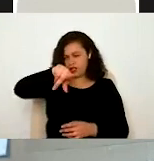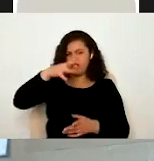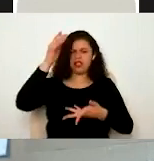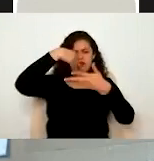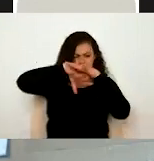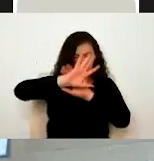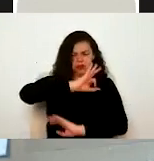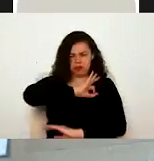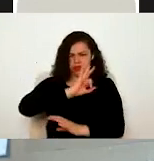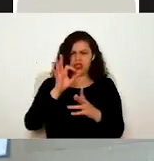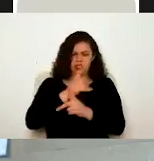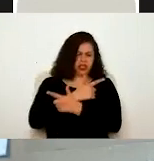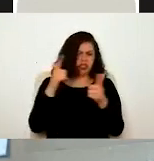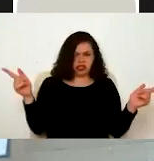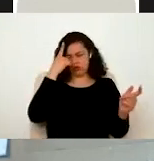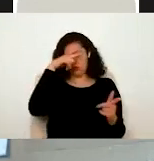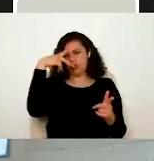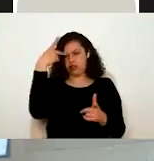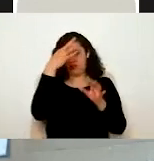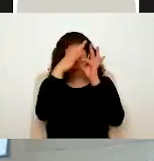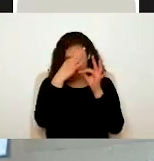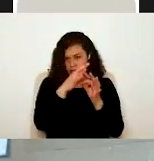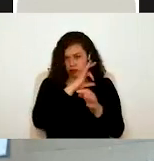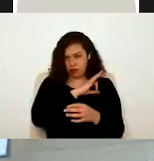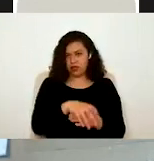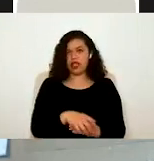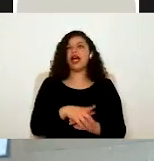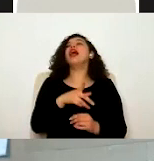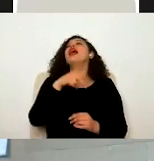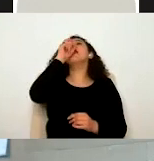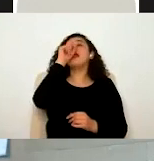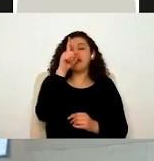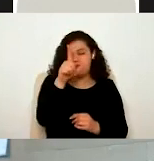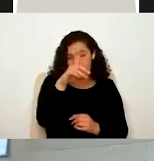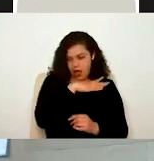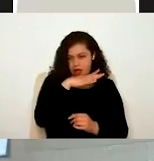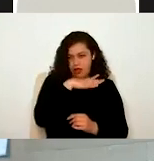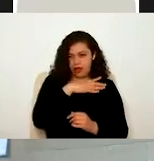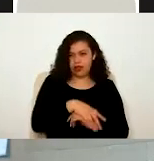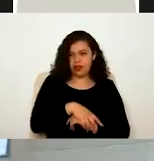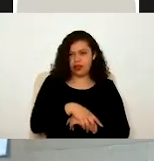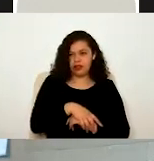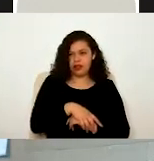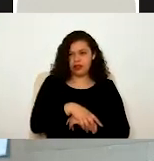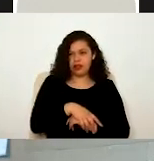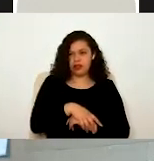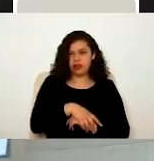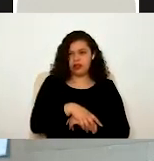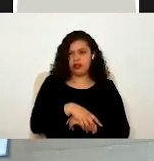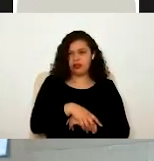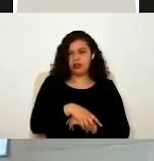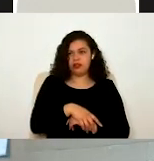apoyarlas en el cumplimiento. Y también, bueno, ya tenemos el, el